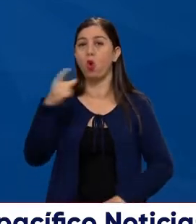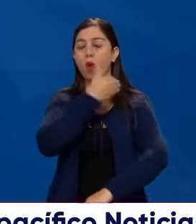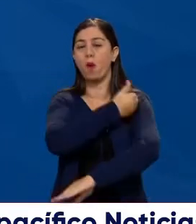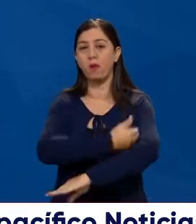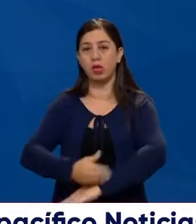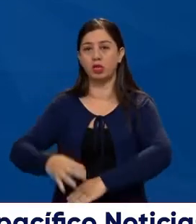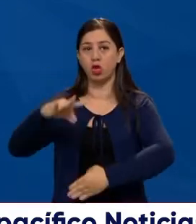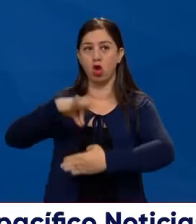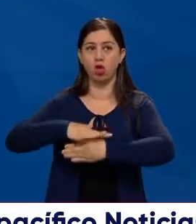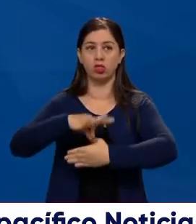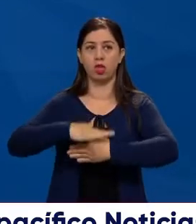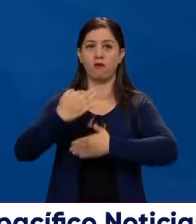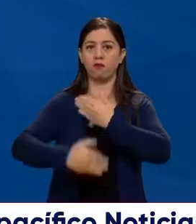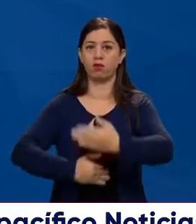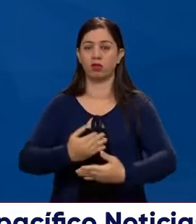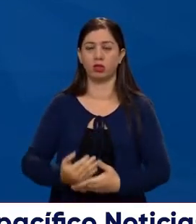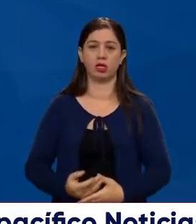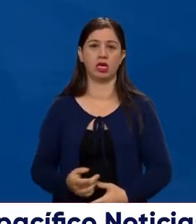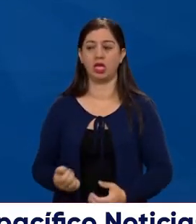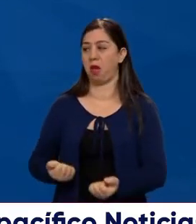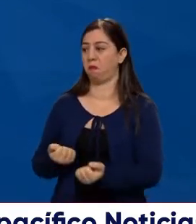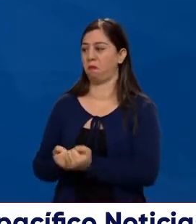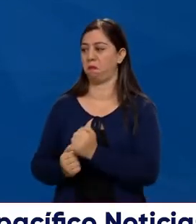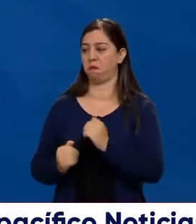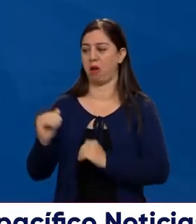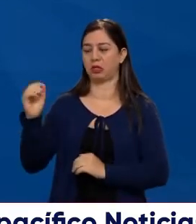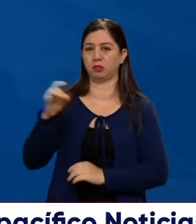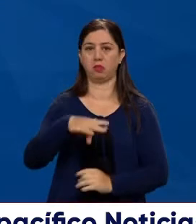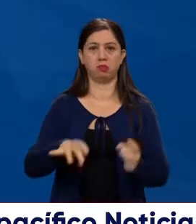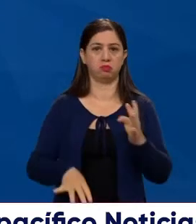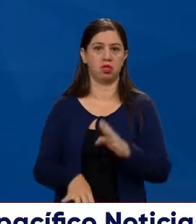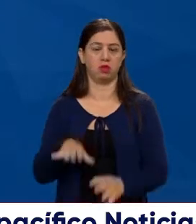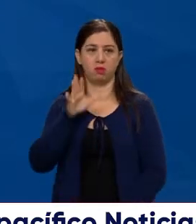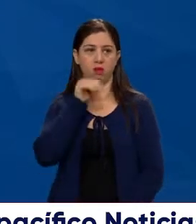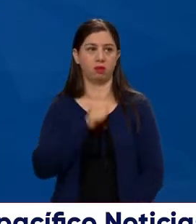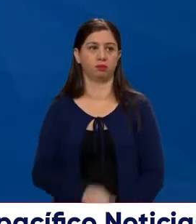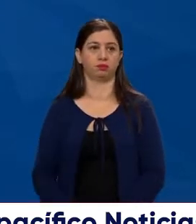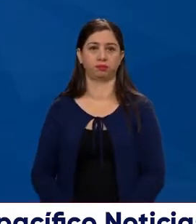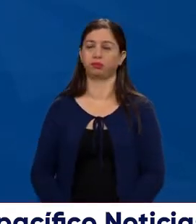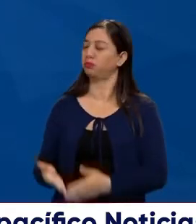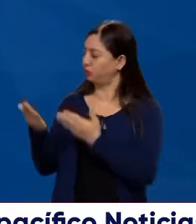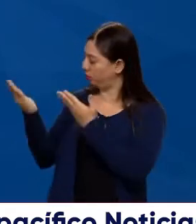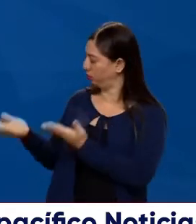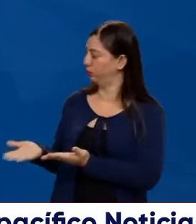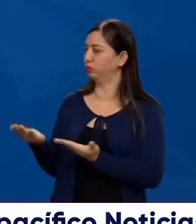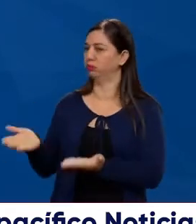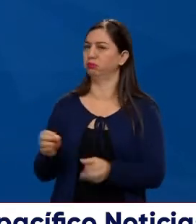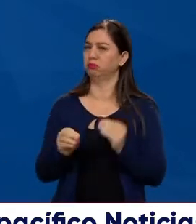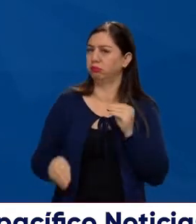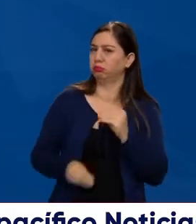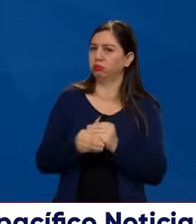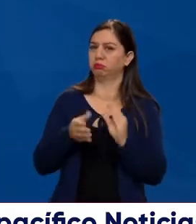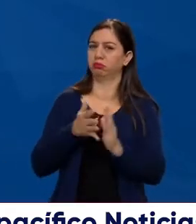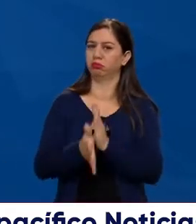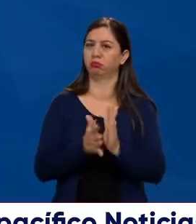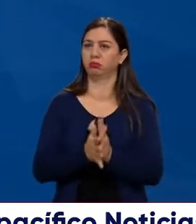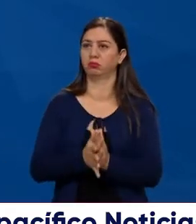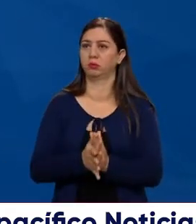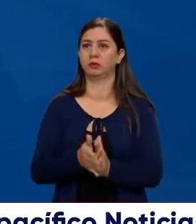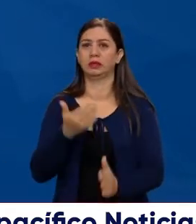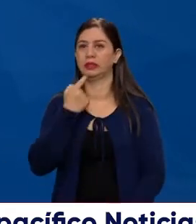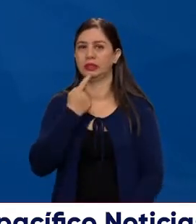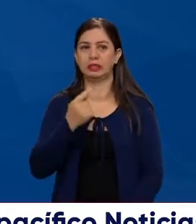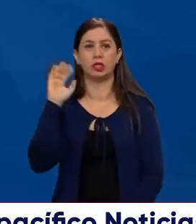votos y que ninguno va a tener la mayoría. Yamil, pues James, usted tiene algo para añadir aquí. Yamil decía, ahora es que no